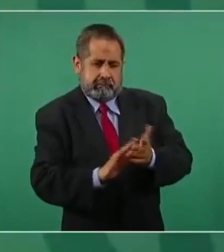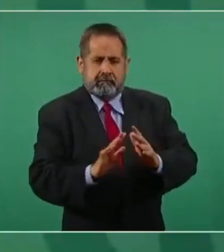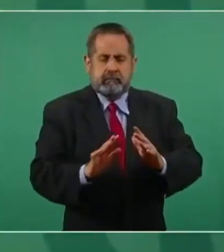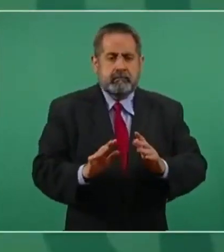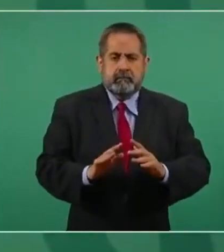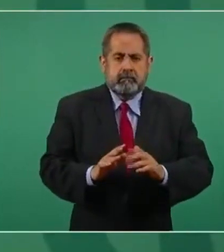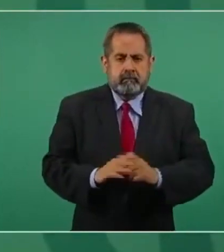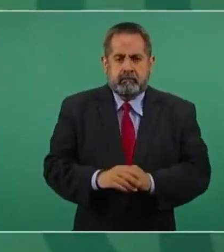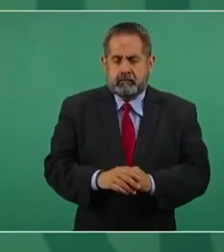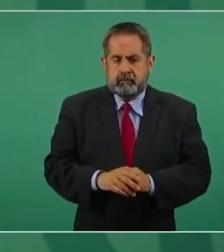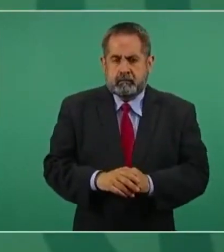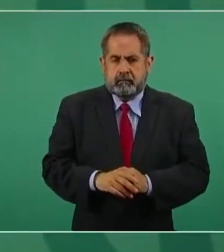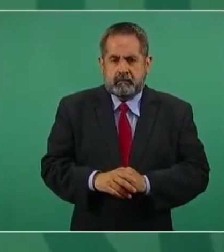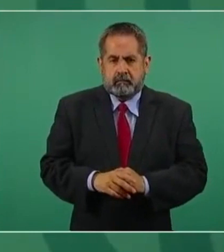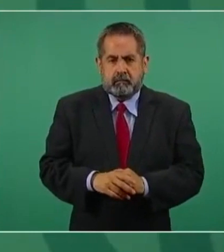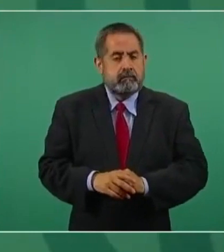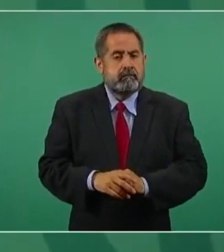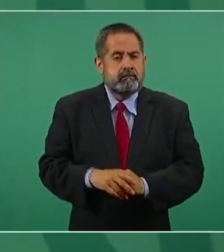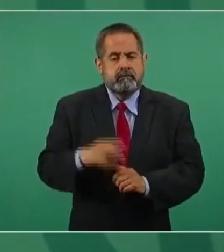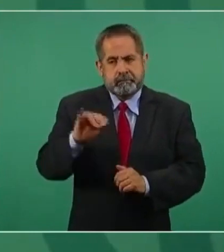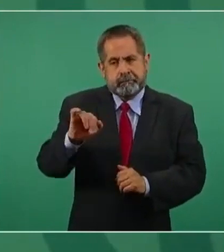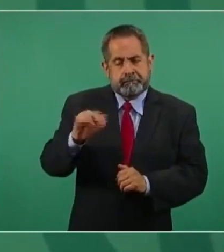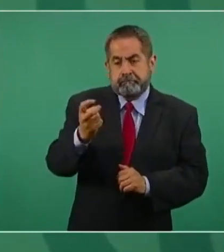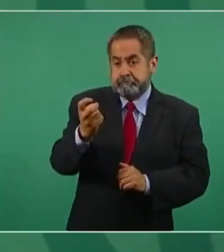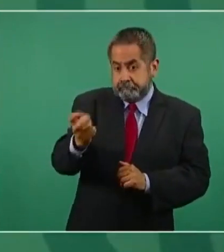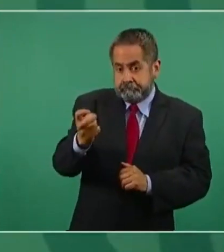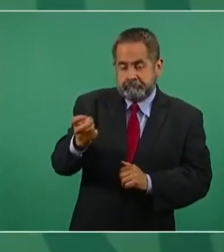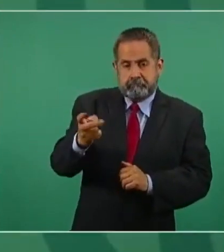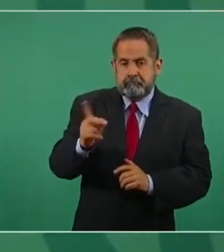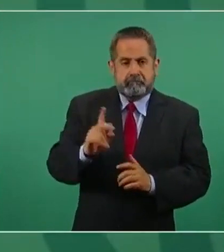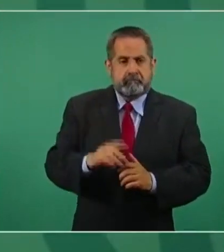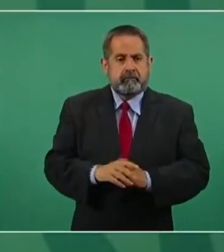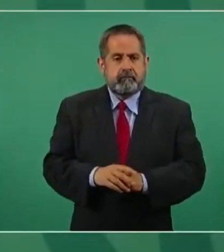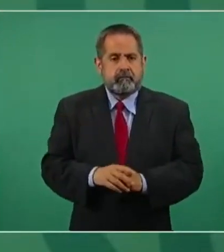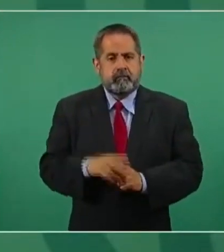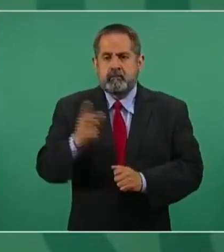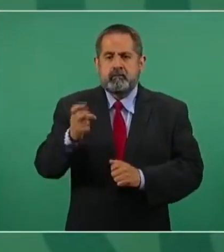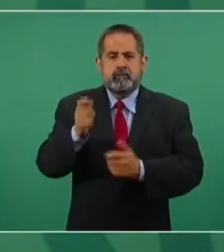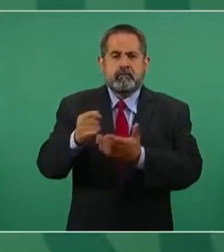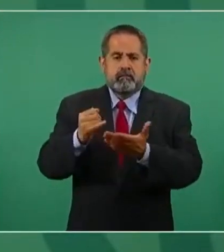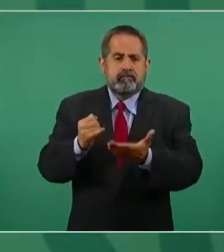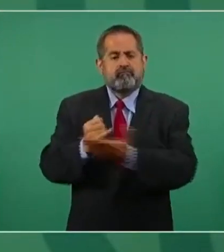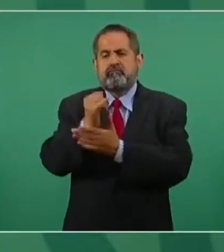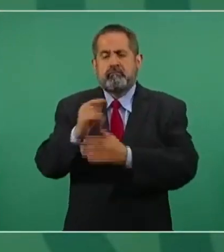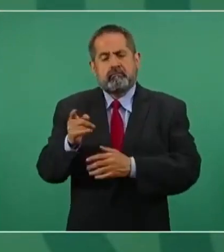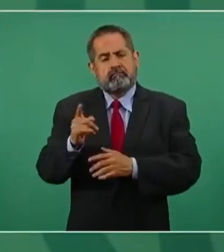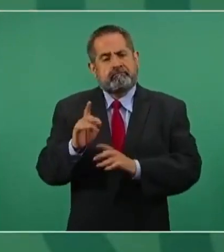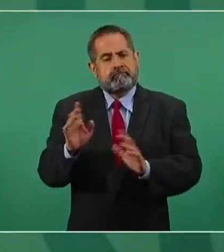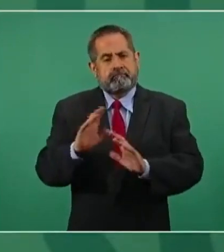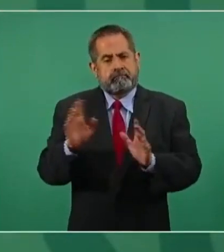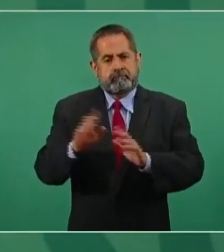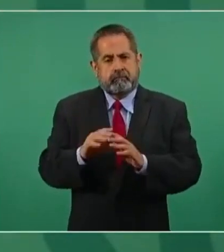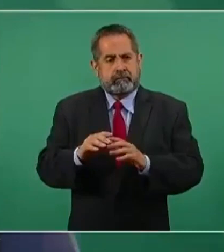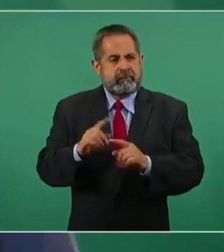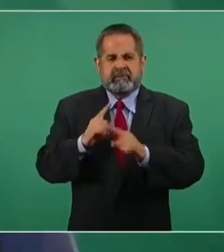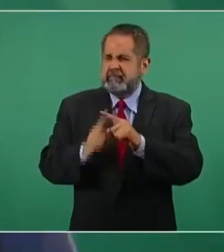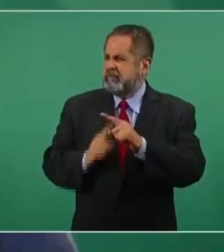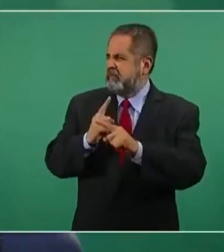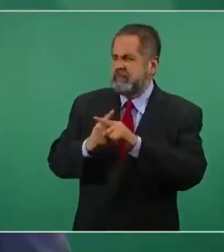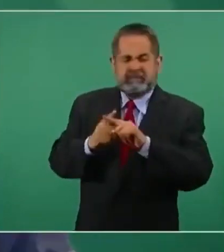eso no es una decisión o un juicio sumario